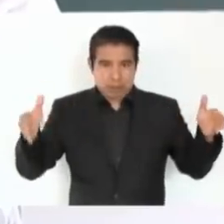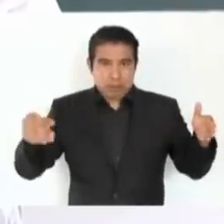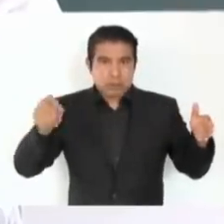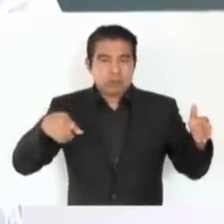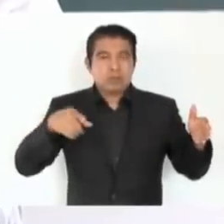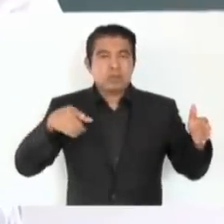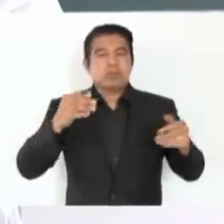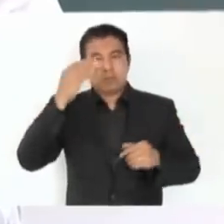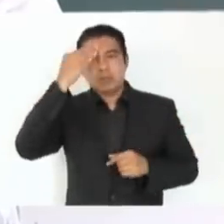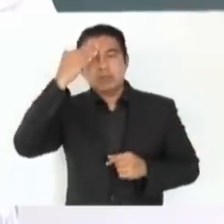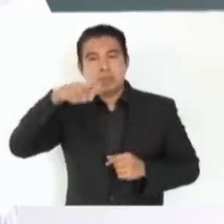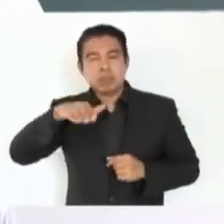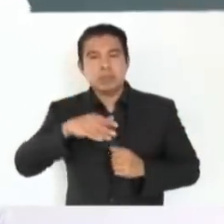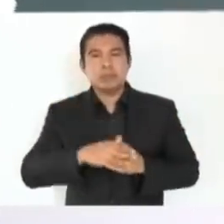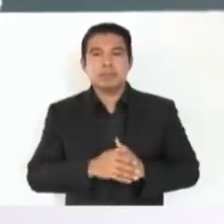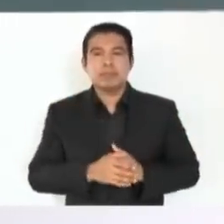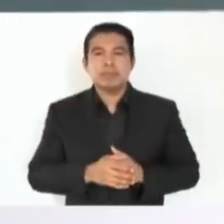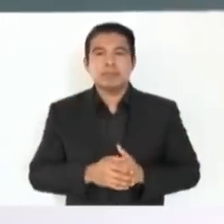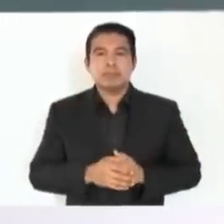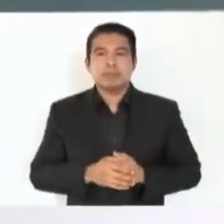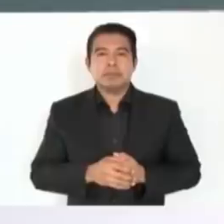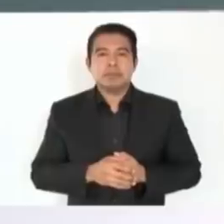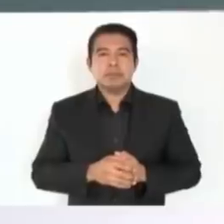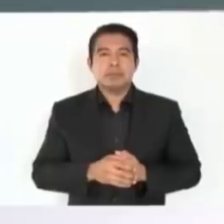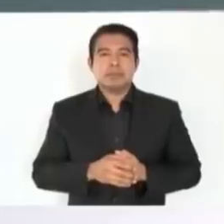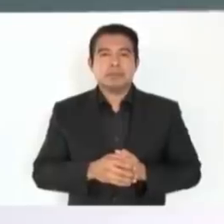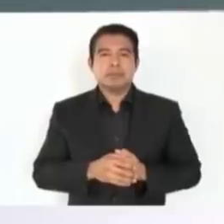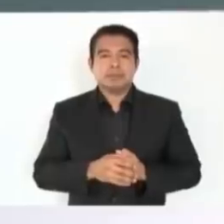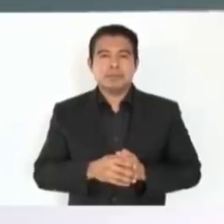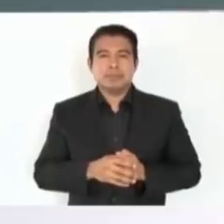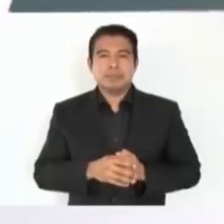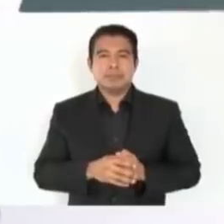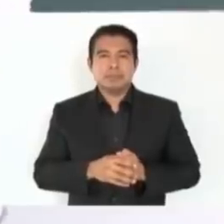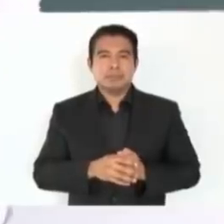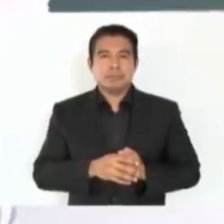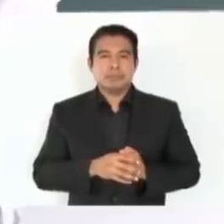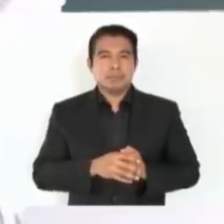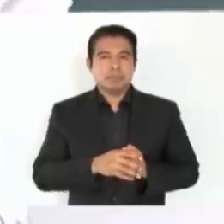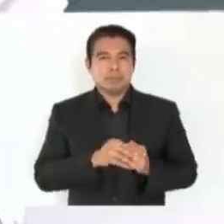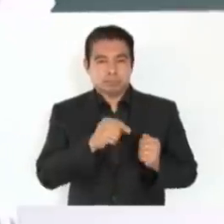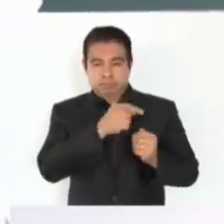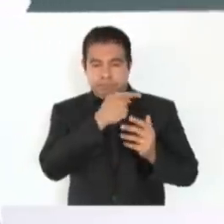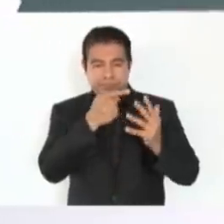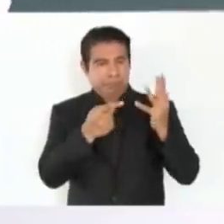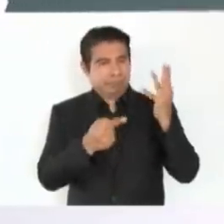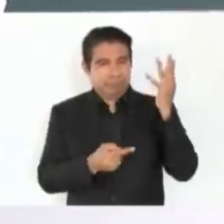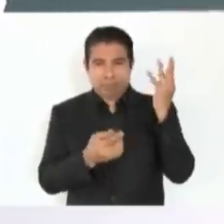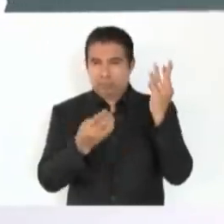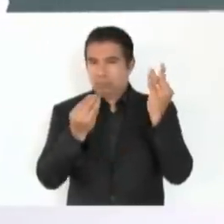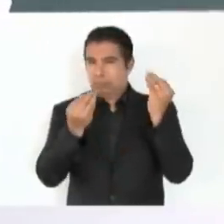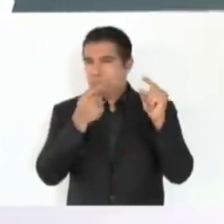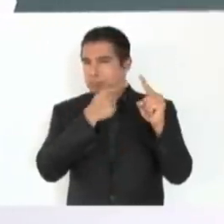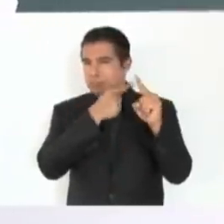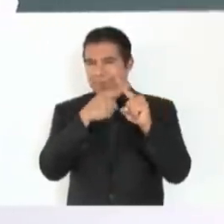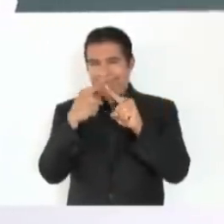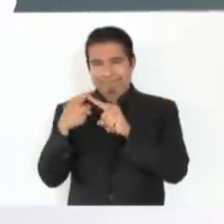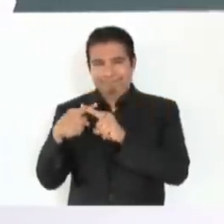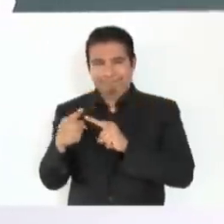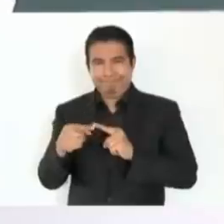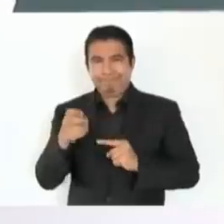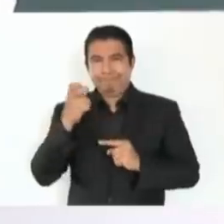diverso, o hay una importante